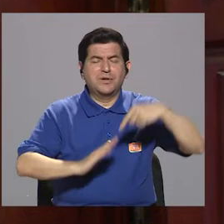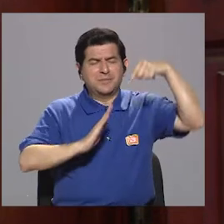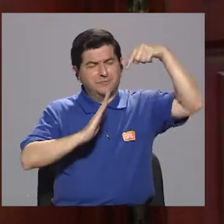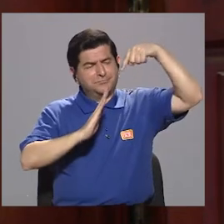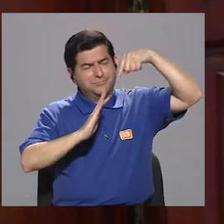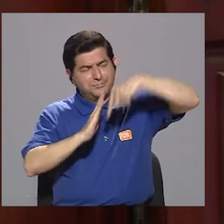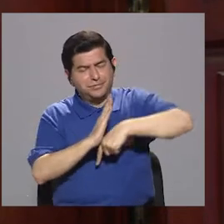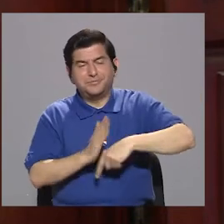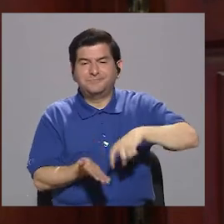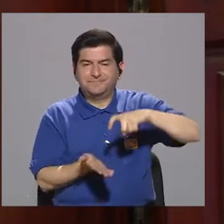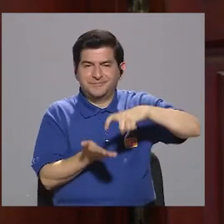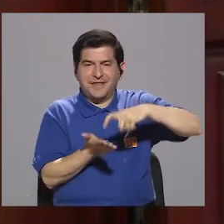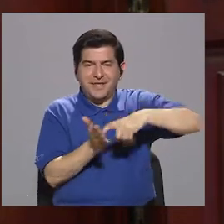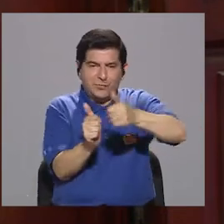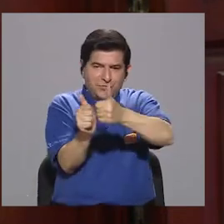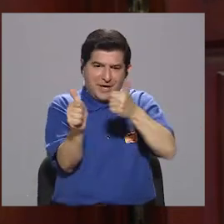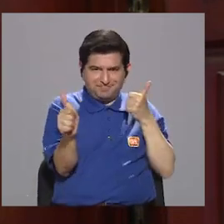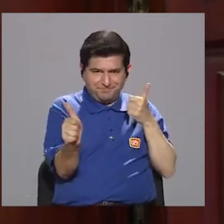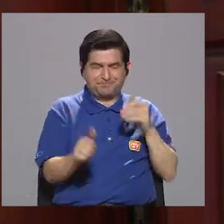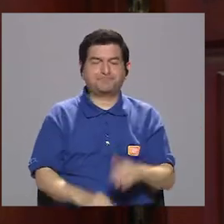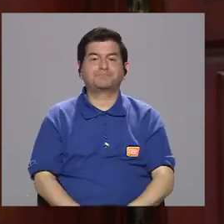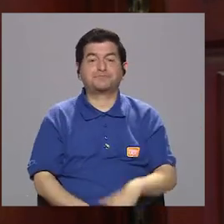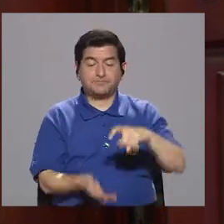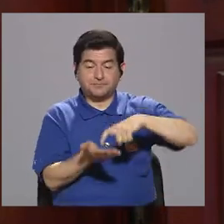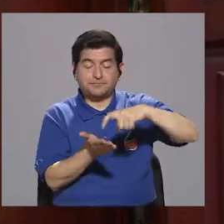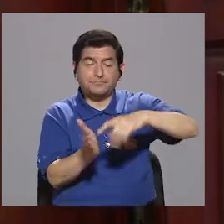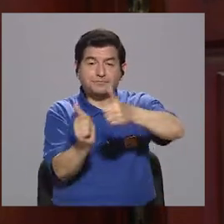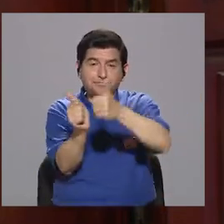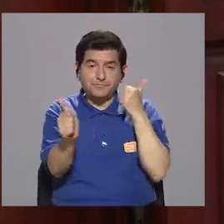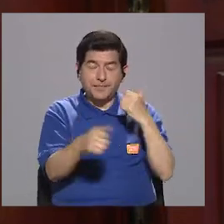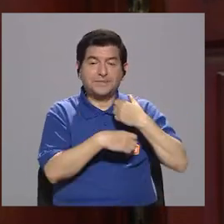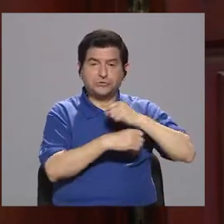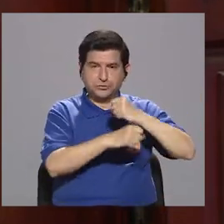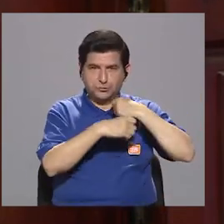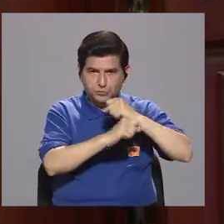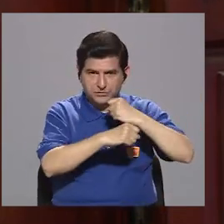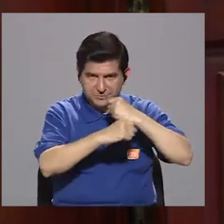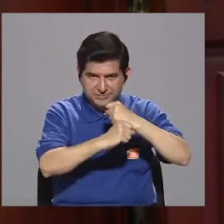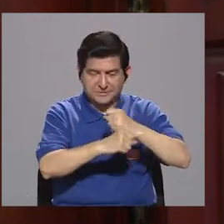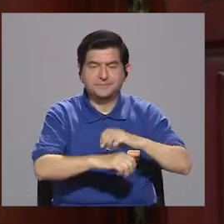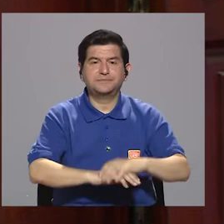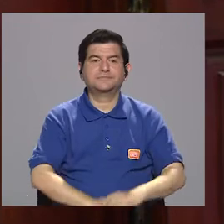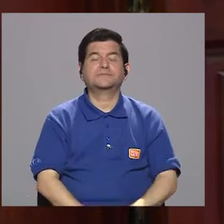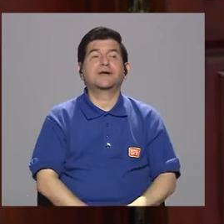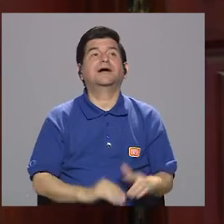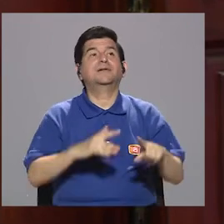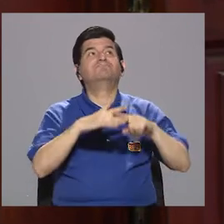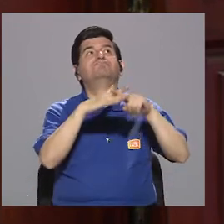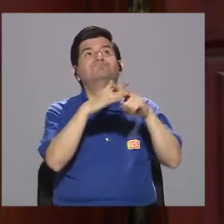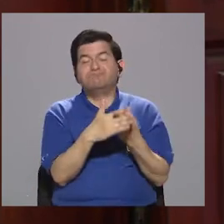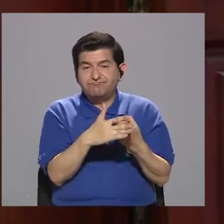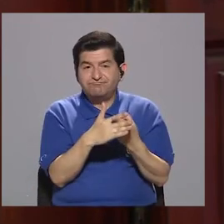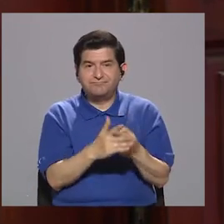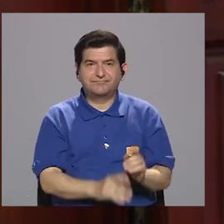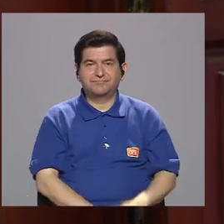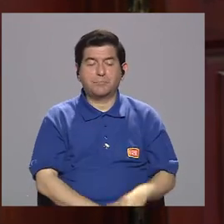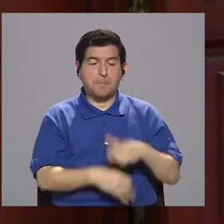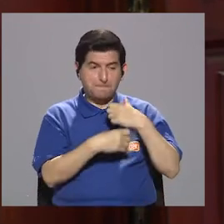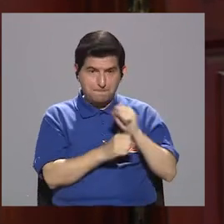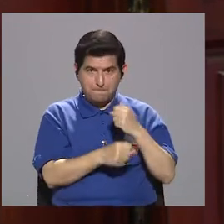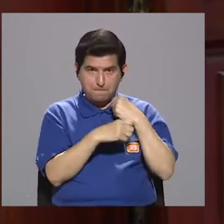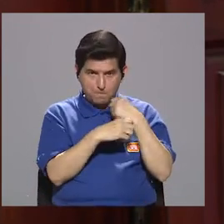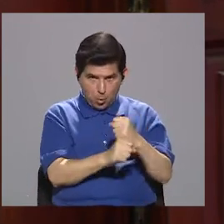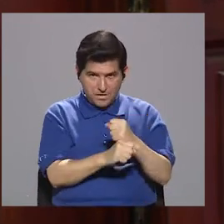serio de morosidad. Y la morosidad de las municipalidades se origina en que las